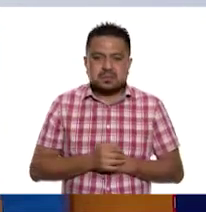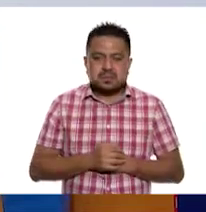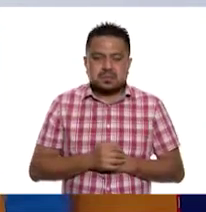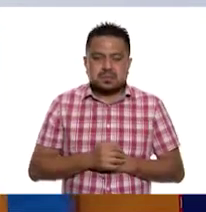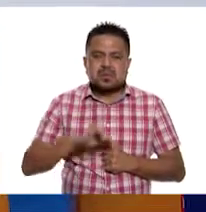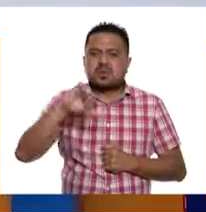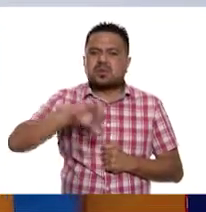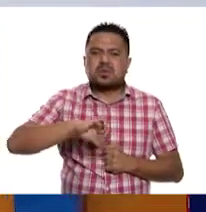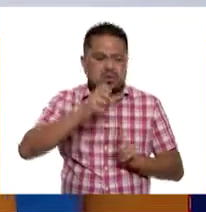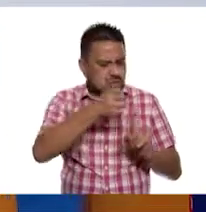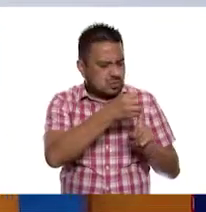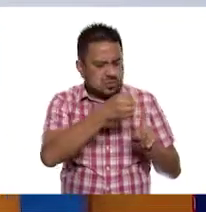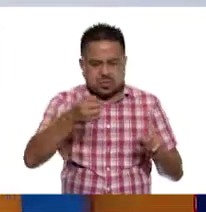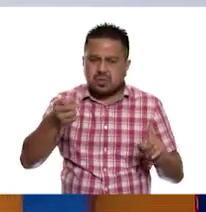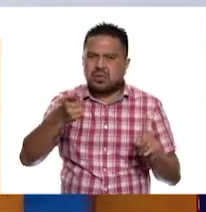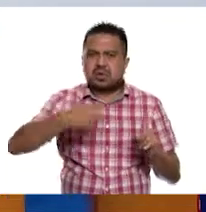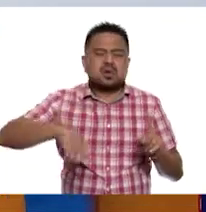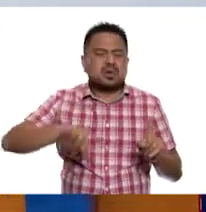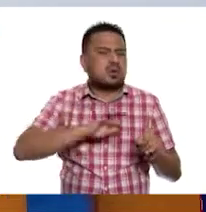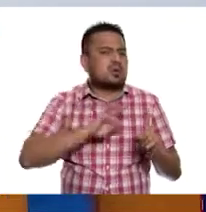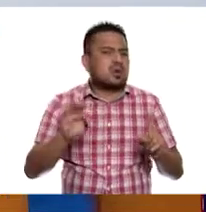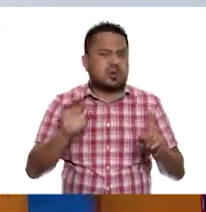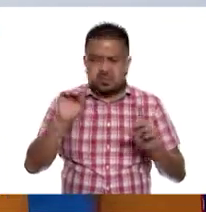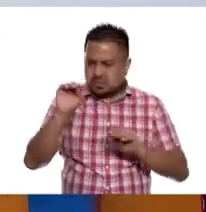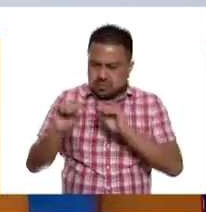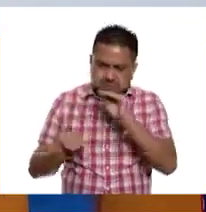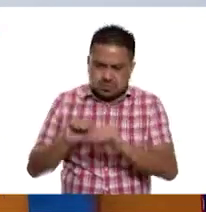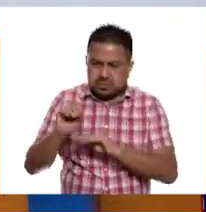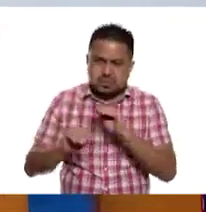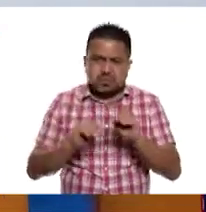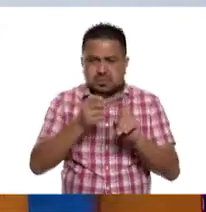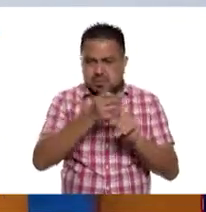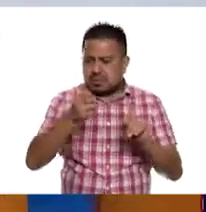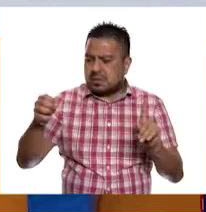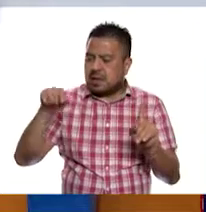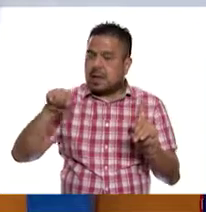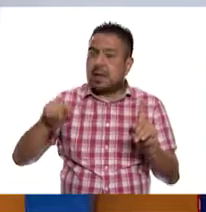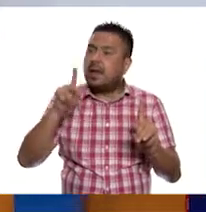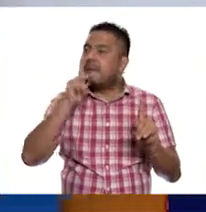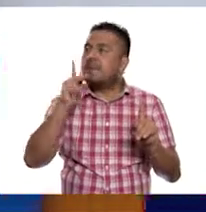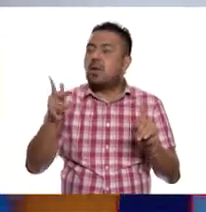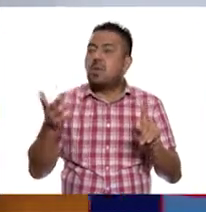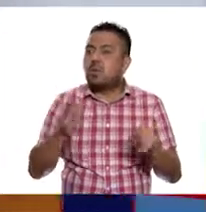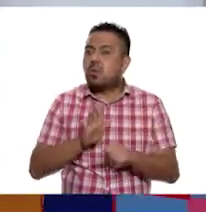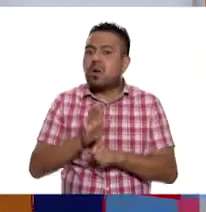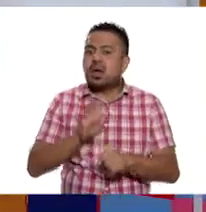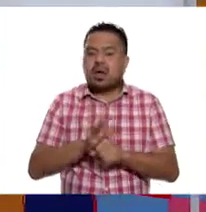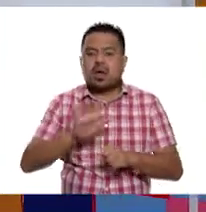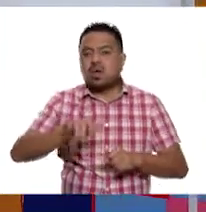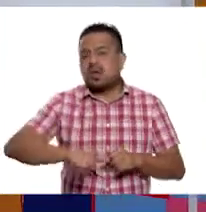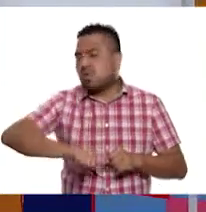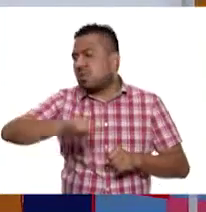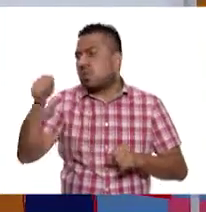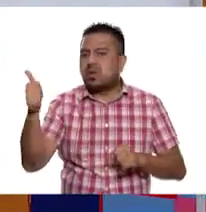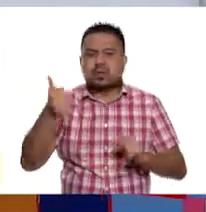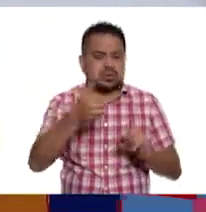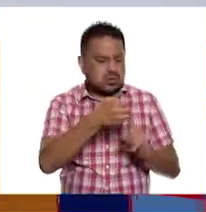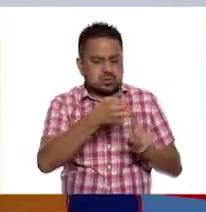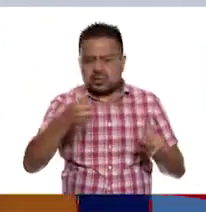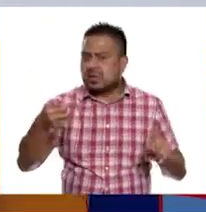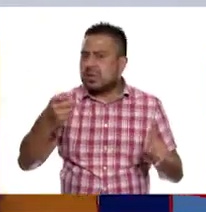oración podemos formar con estas palabras? ¿Qué otra oración